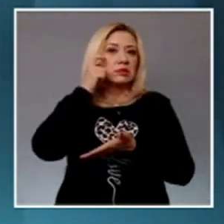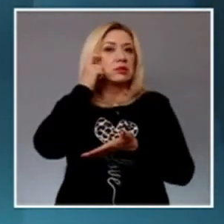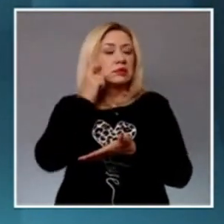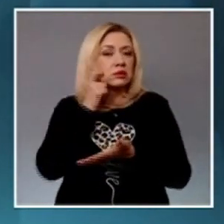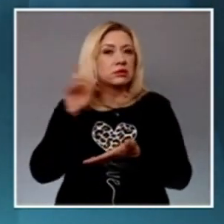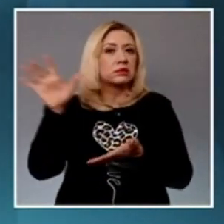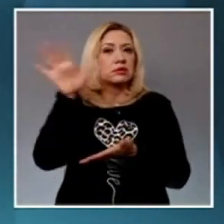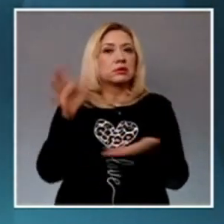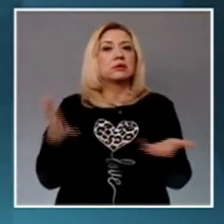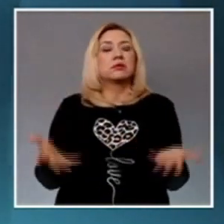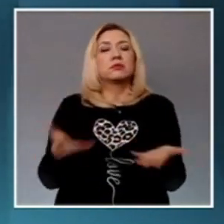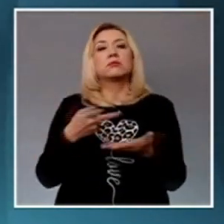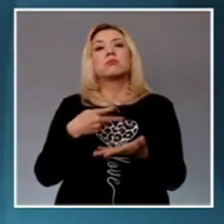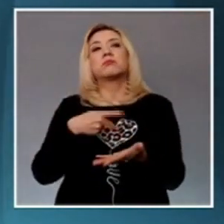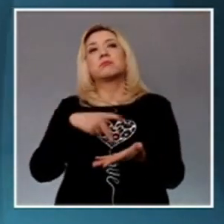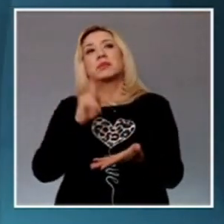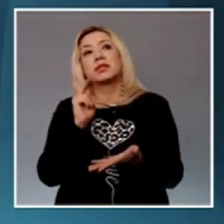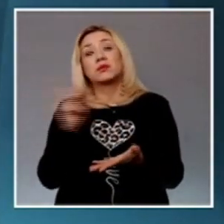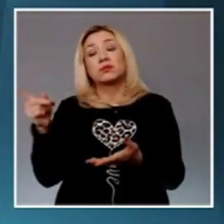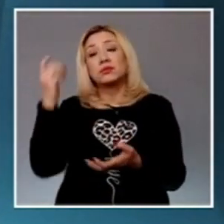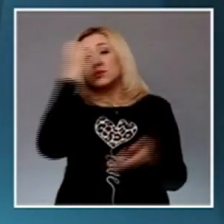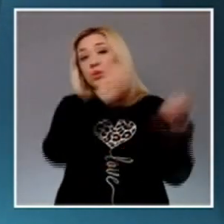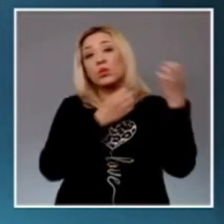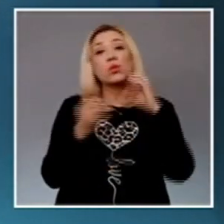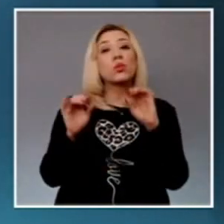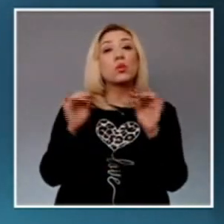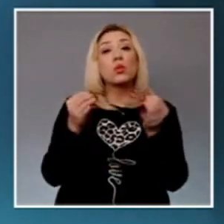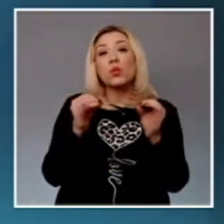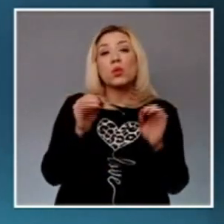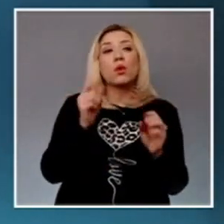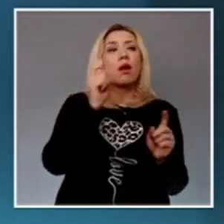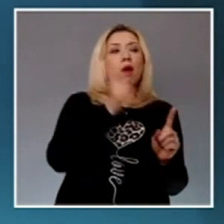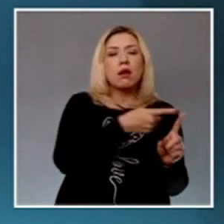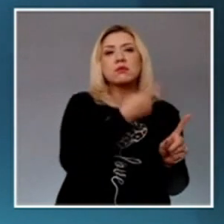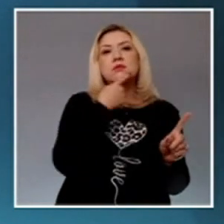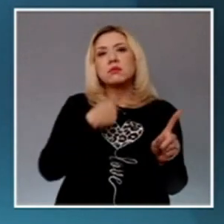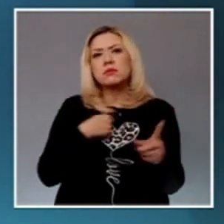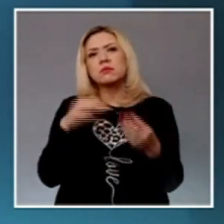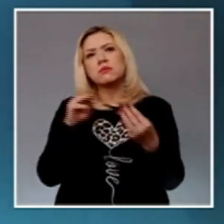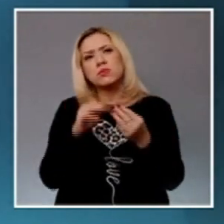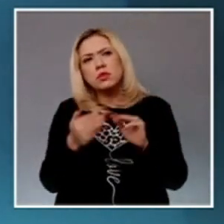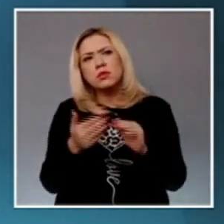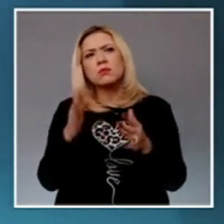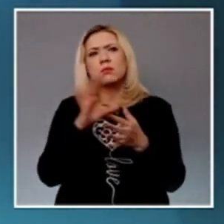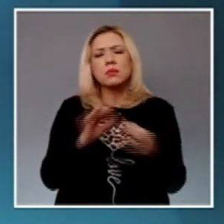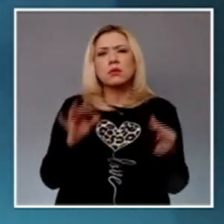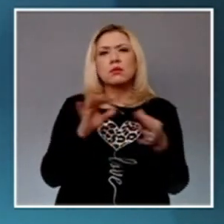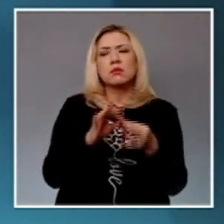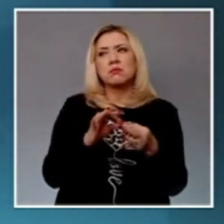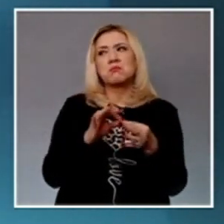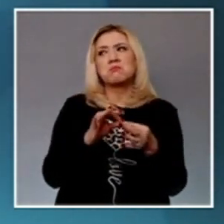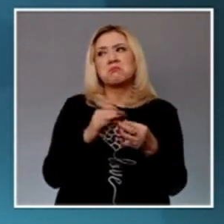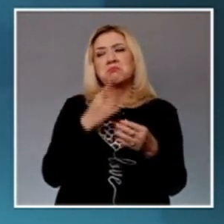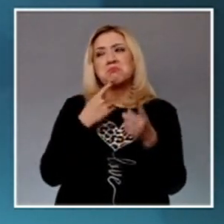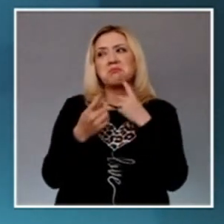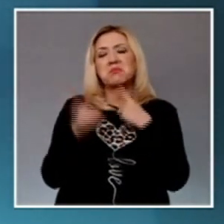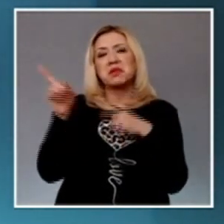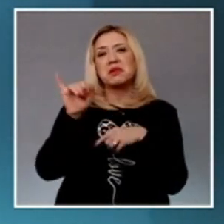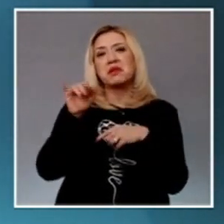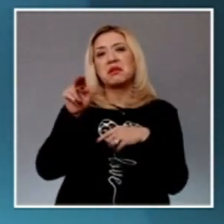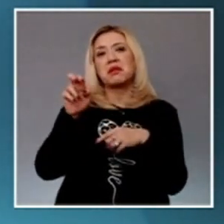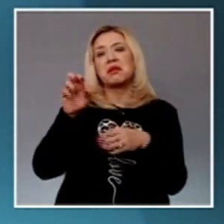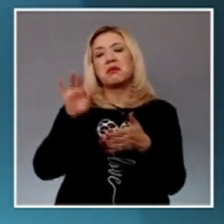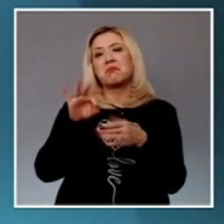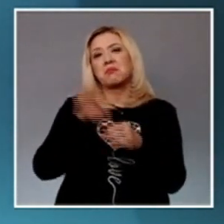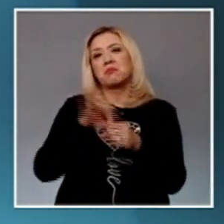revisó de manera exhaustiva sus argumentos, motivo por el cual propone revocar el acuerdo del INE, con el fin de que amplíe el plazo para